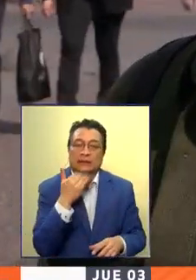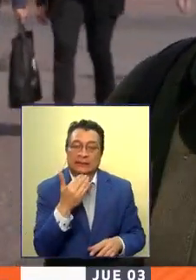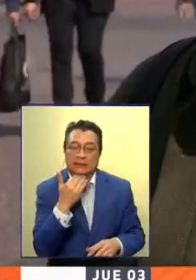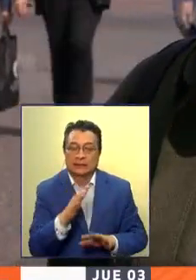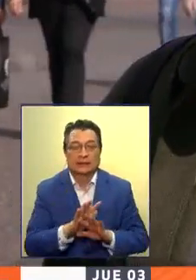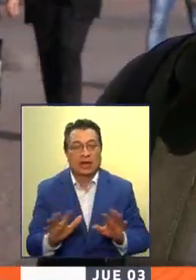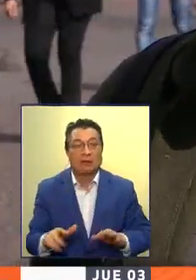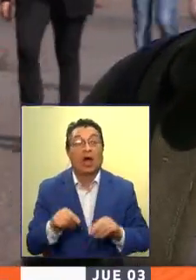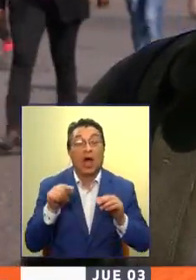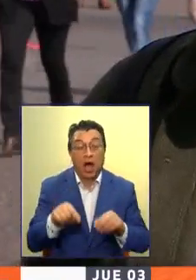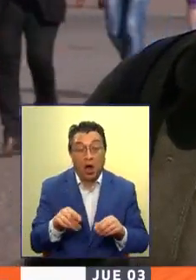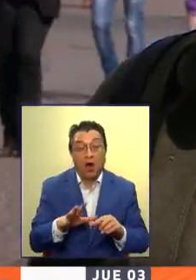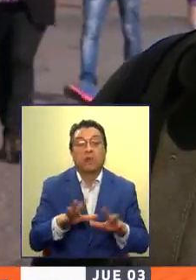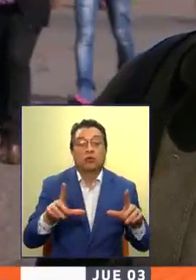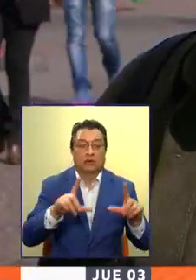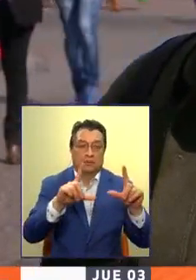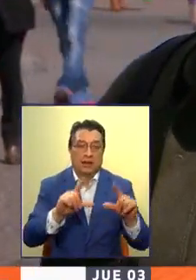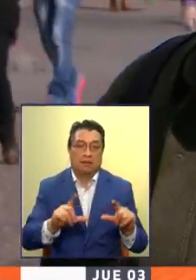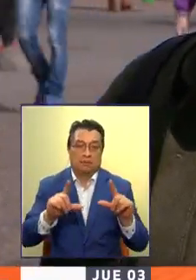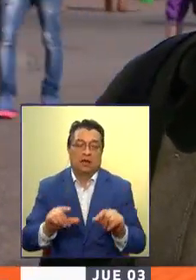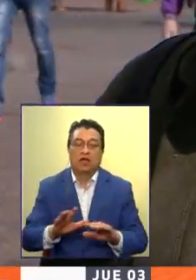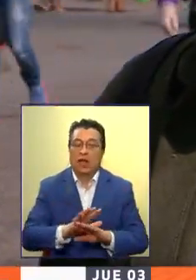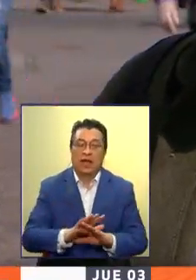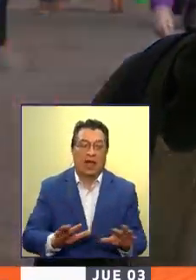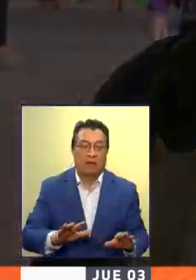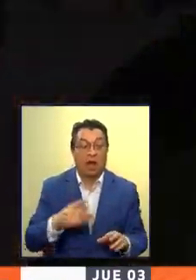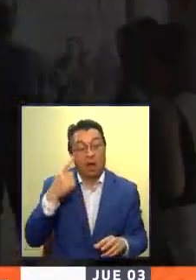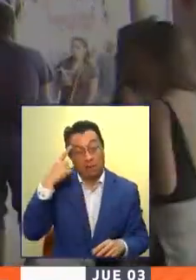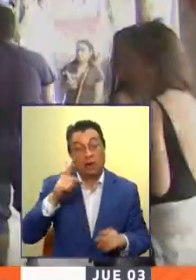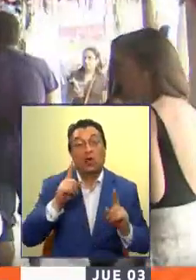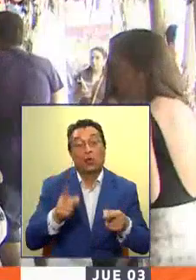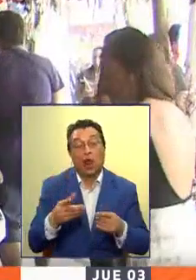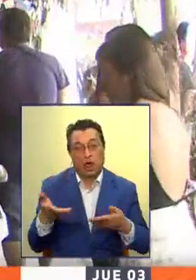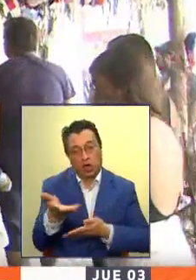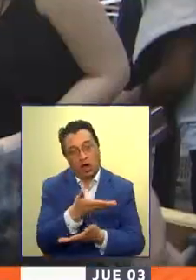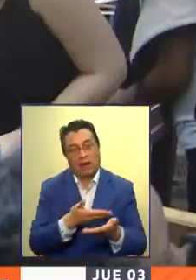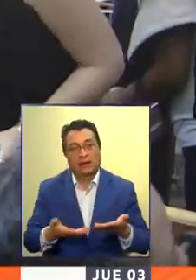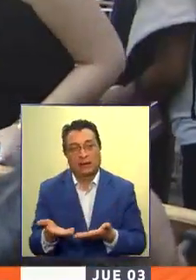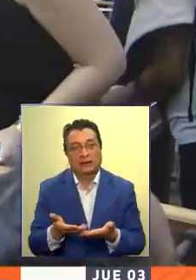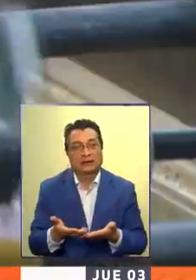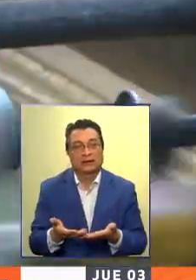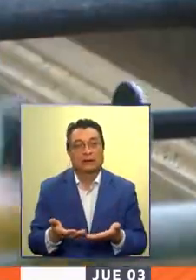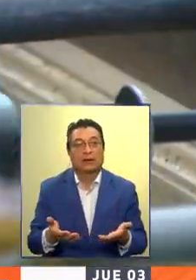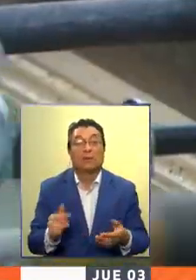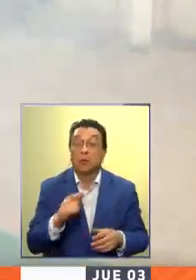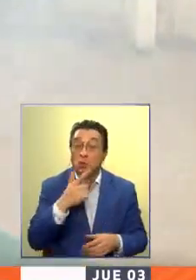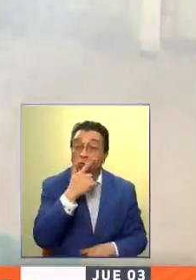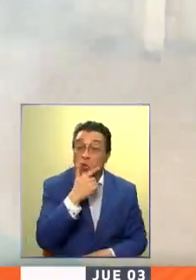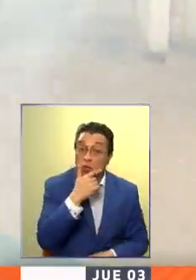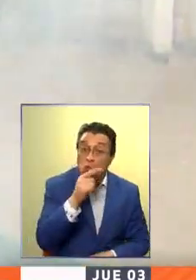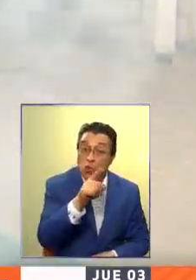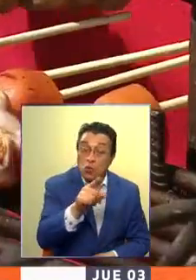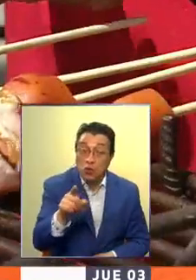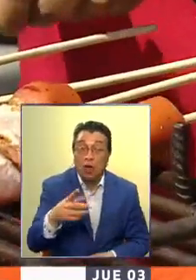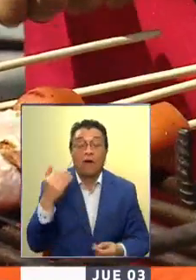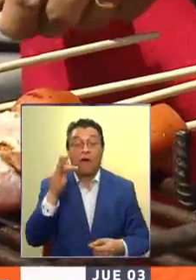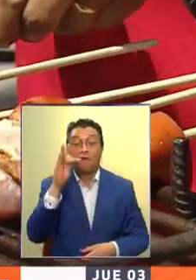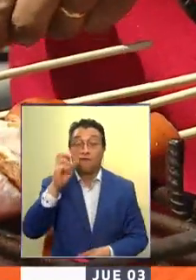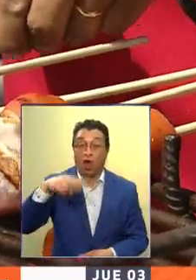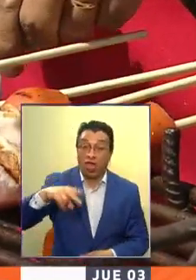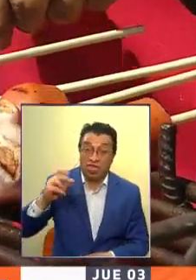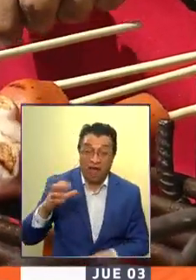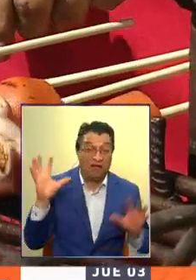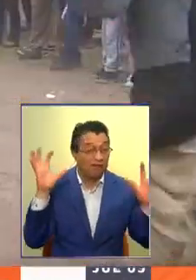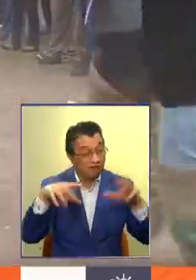ahora van a ser un poquitito más reducidos, pero igual lo vamos a compartir. Pero por si aún quedan dudas, los eventos y las fondas están